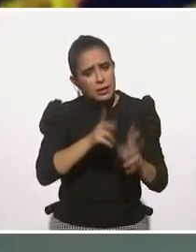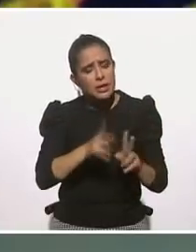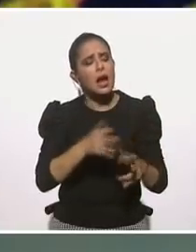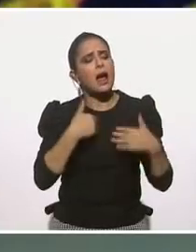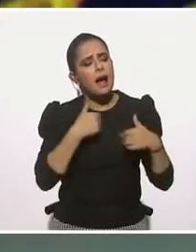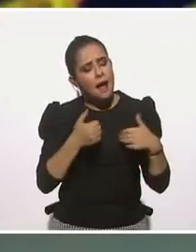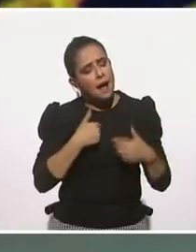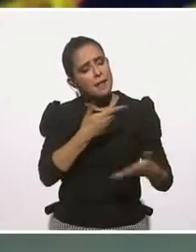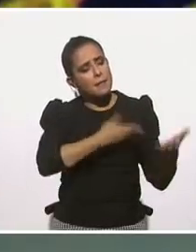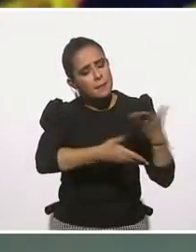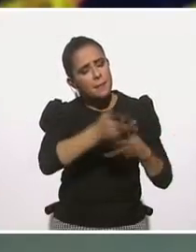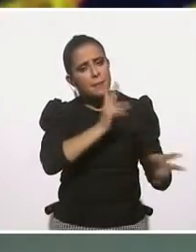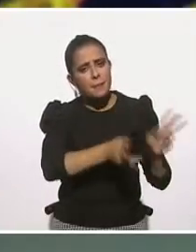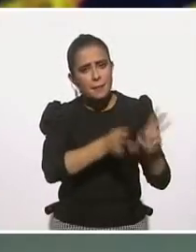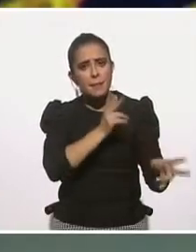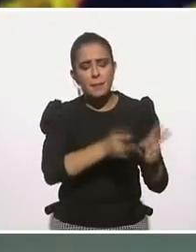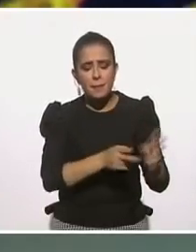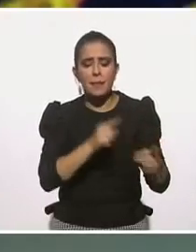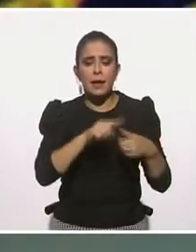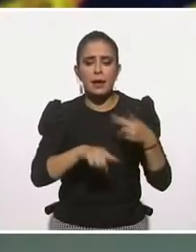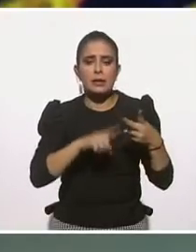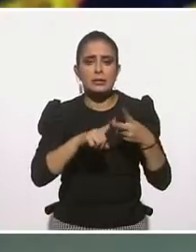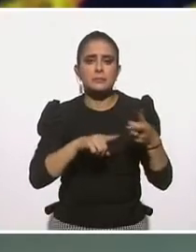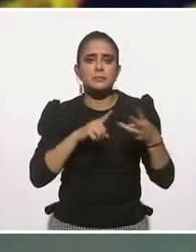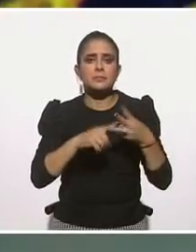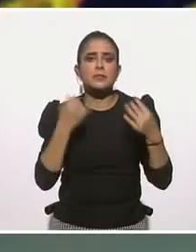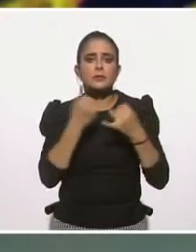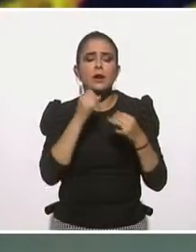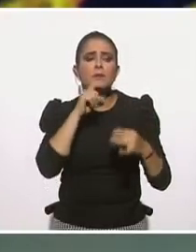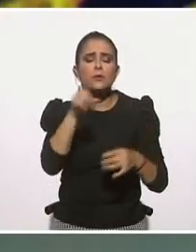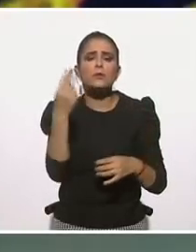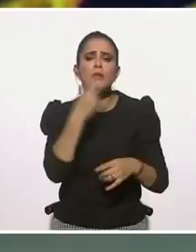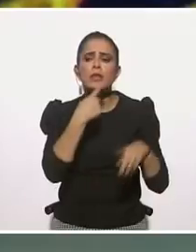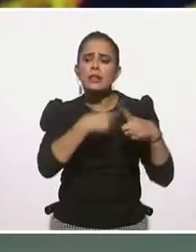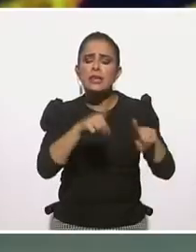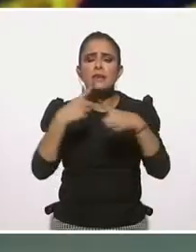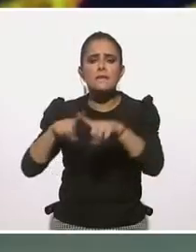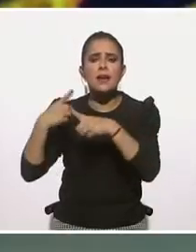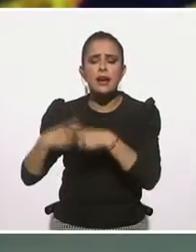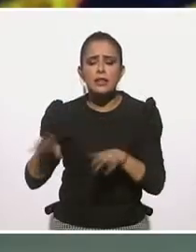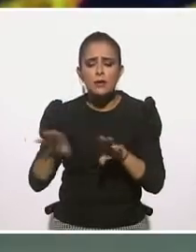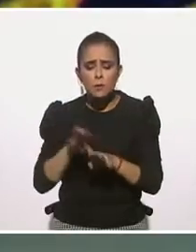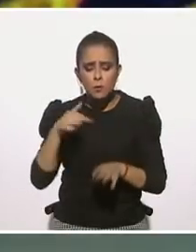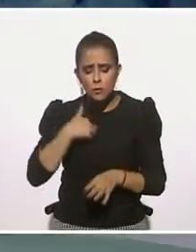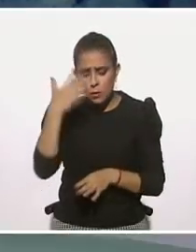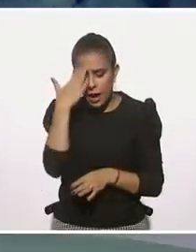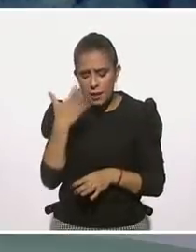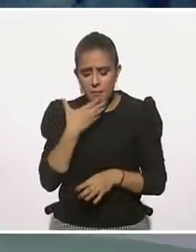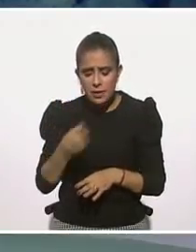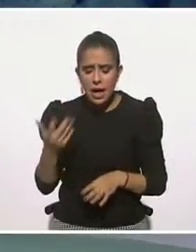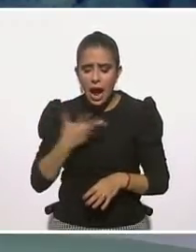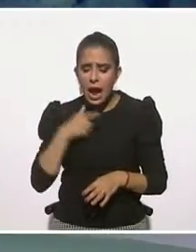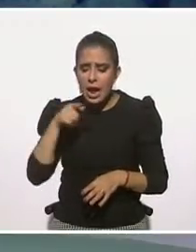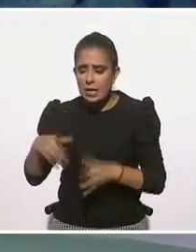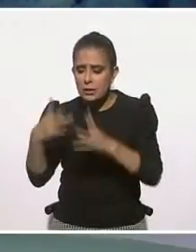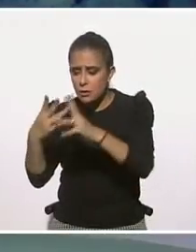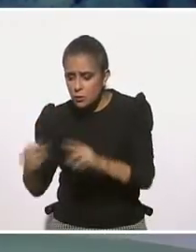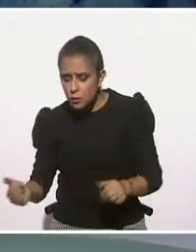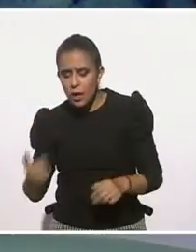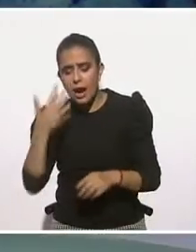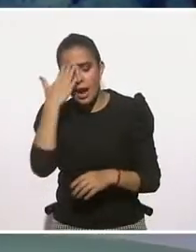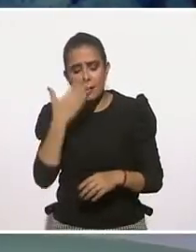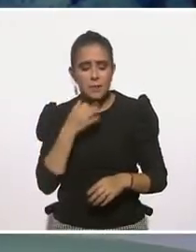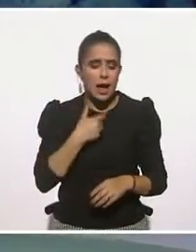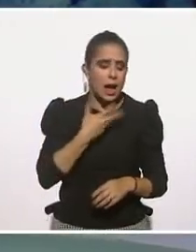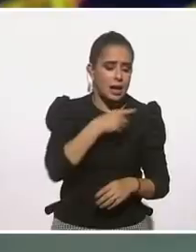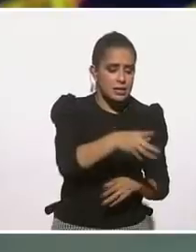y busquen identificar siempre recursos diferentes. Es sencillo. ¿Cómo puedo empezar a ver eso? Buscar personas diferentes.